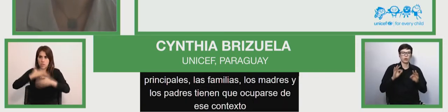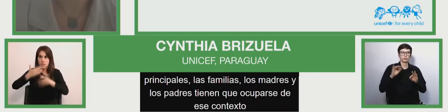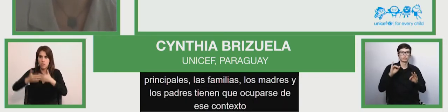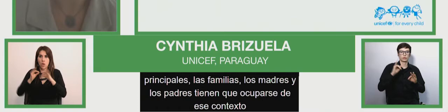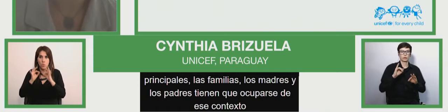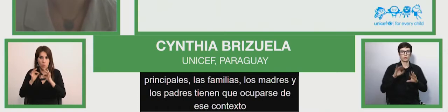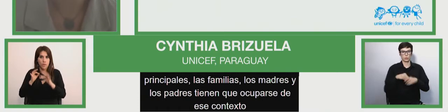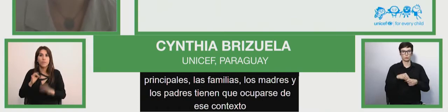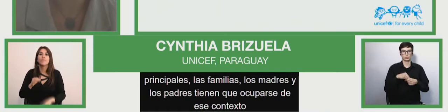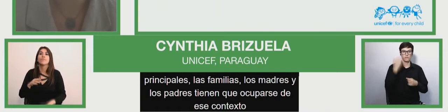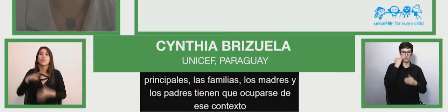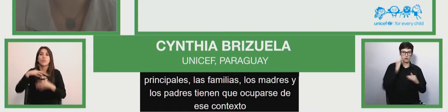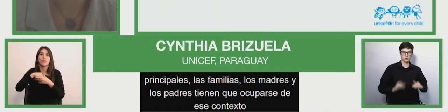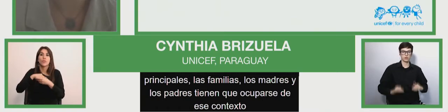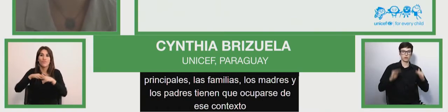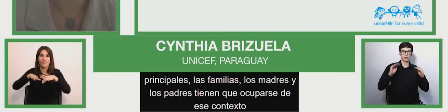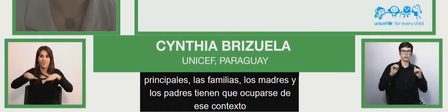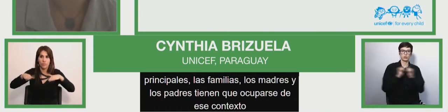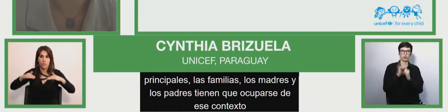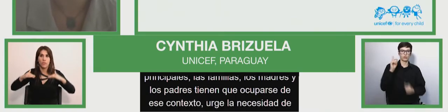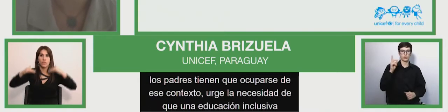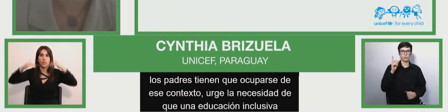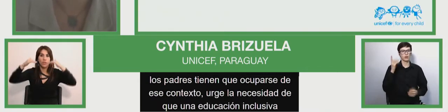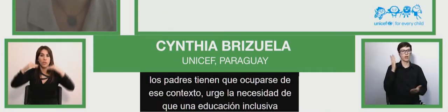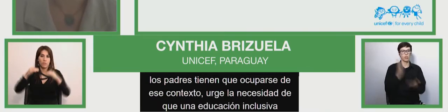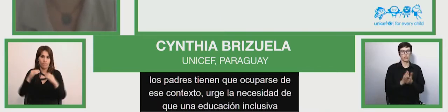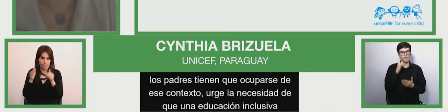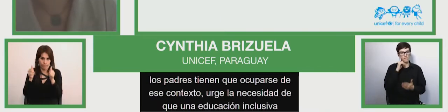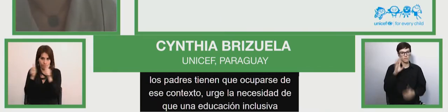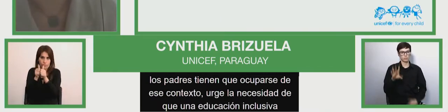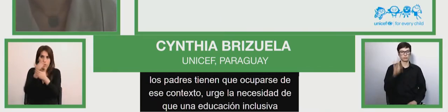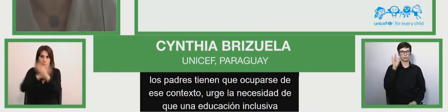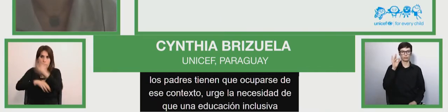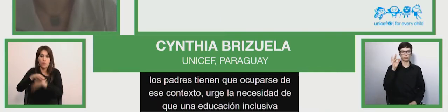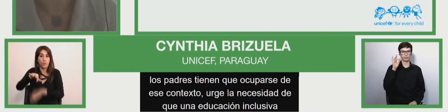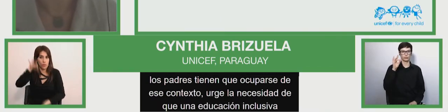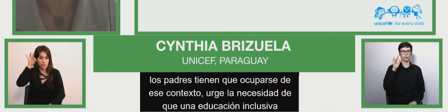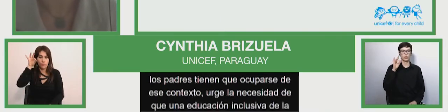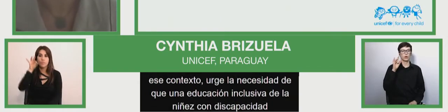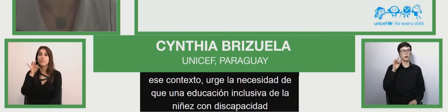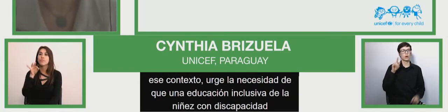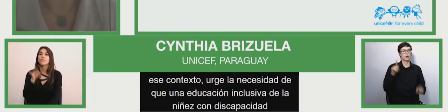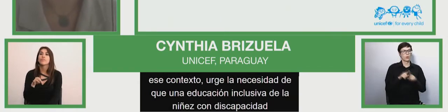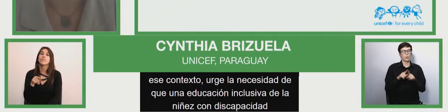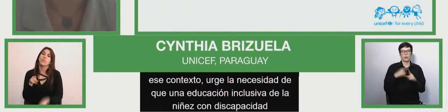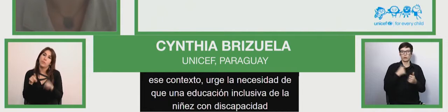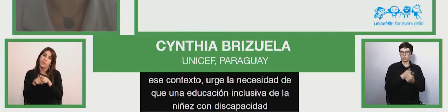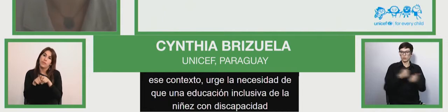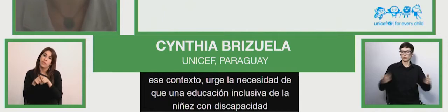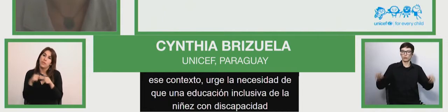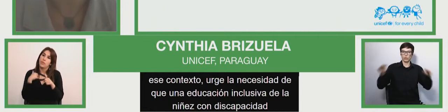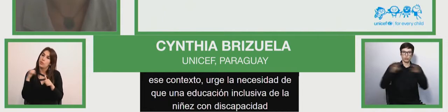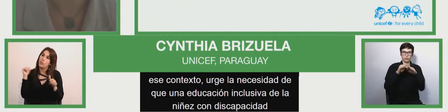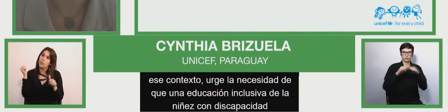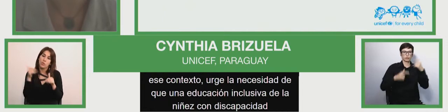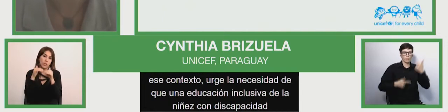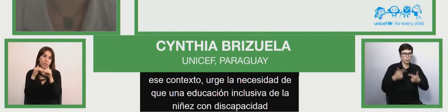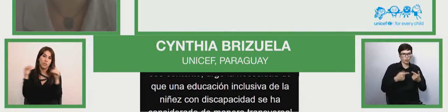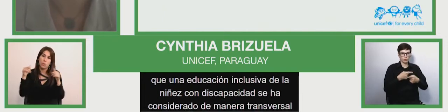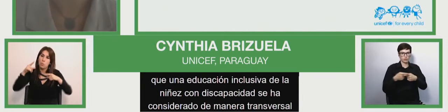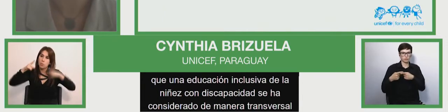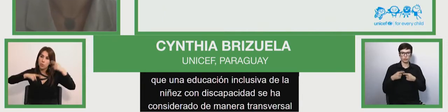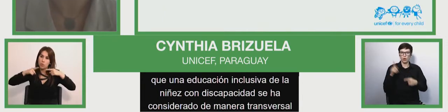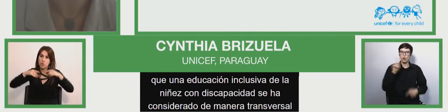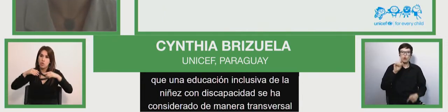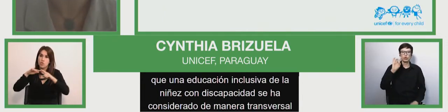de la niñez con discapacidad sea considerada de manera transversal, como decía antes, en todas las políticas sociales, no